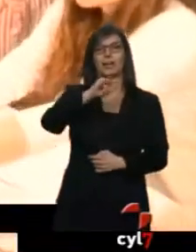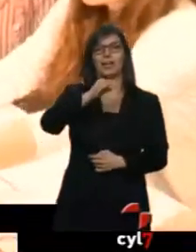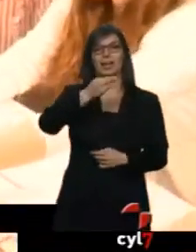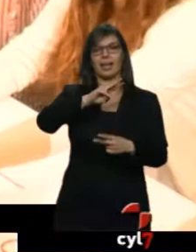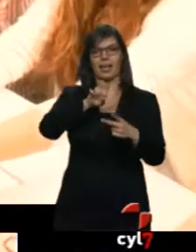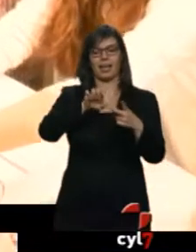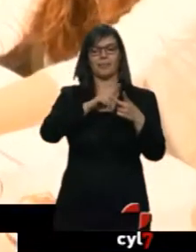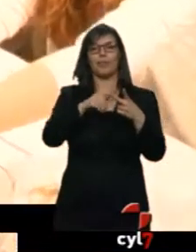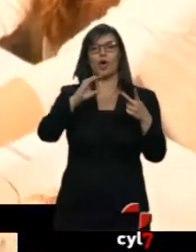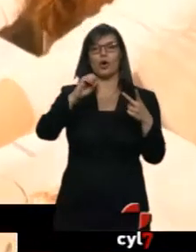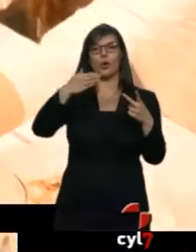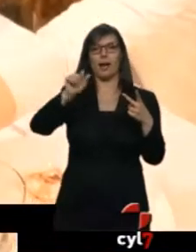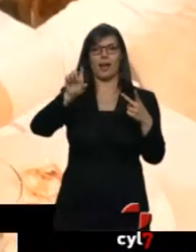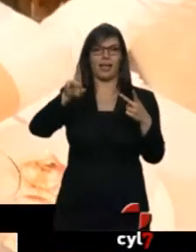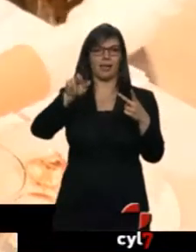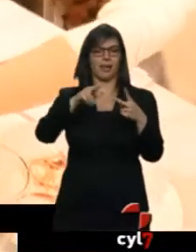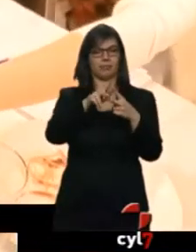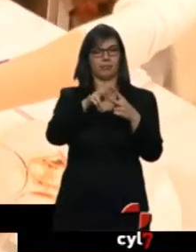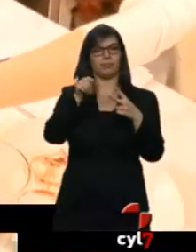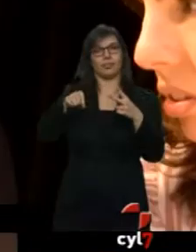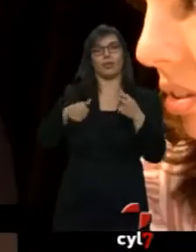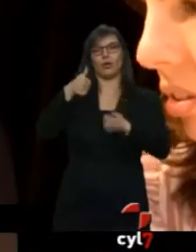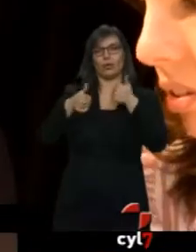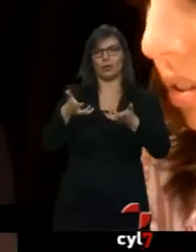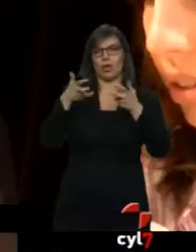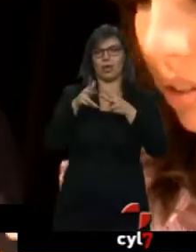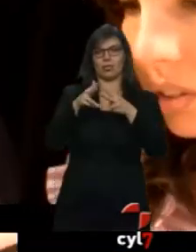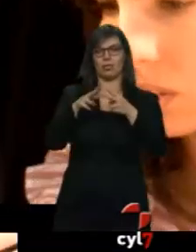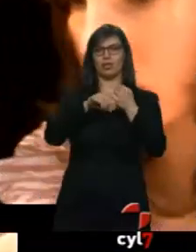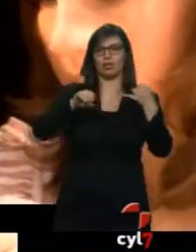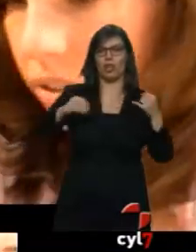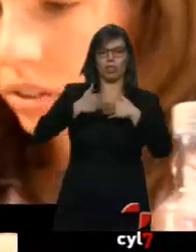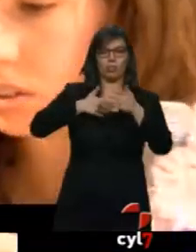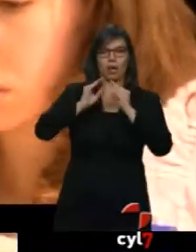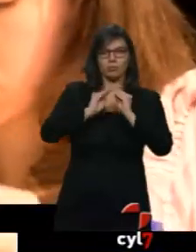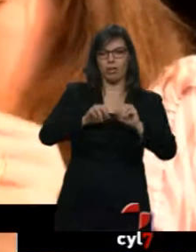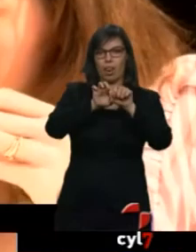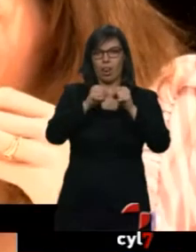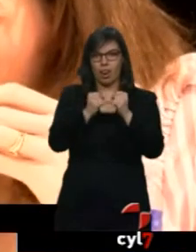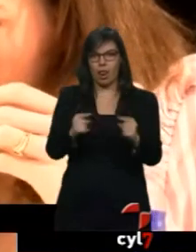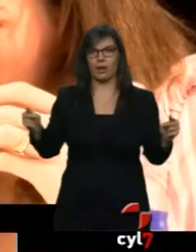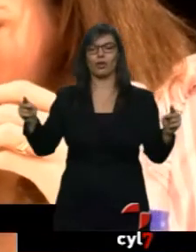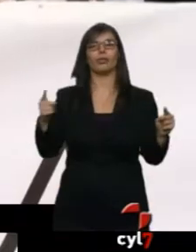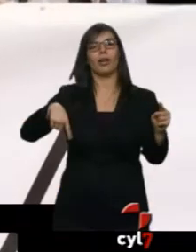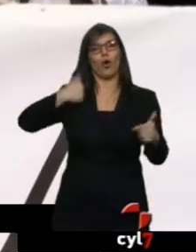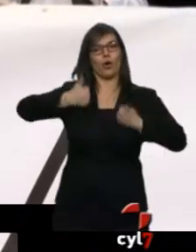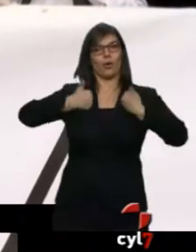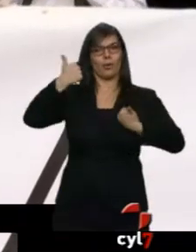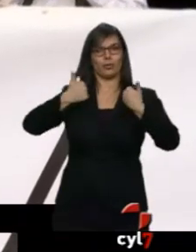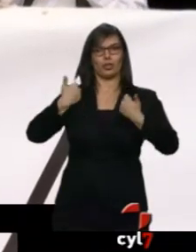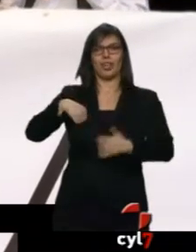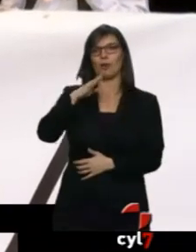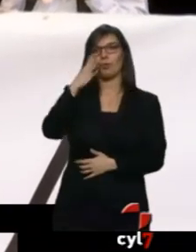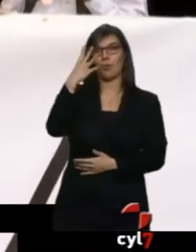celebrado en esa localidad. Chorizos Culares, artesanos y largos competían por este premio que cumple su cuarta edición.